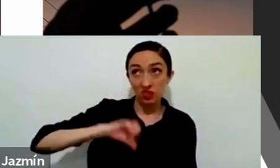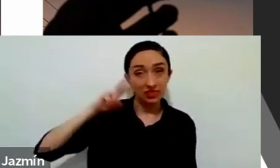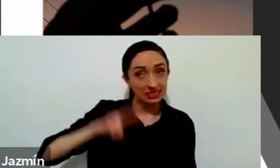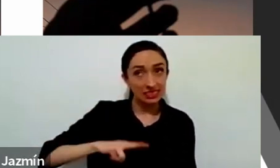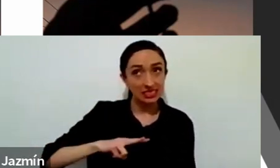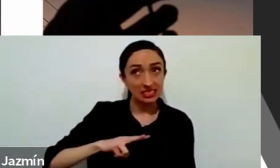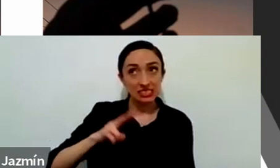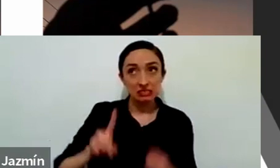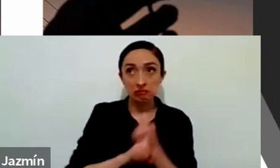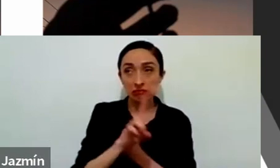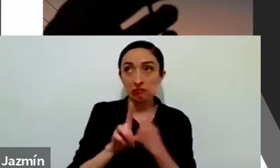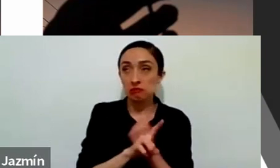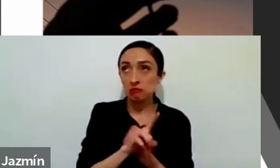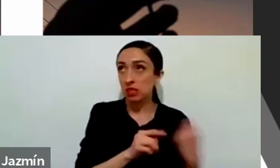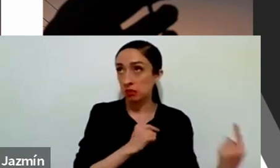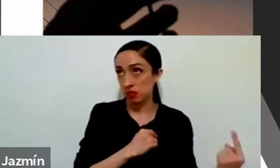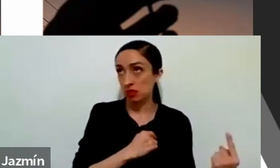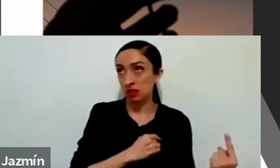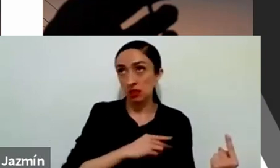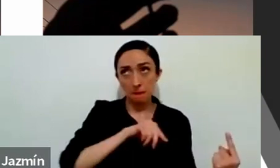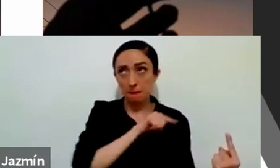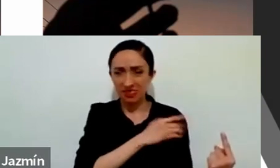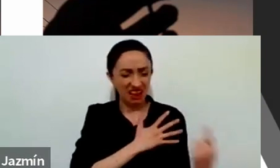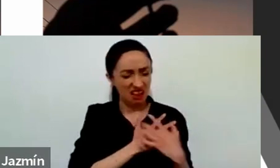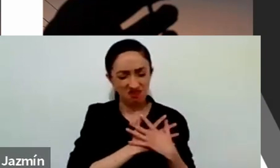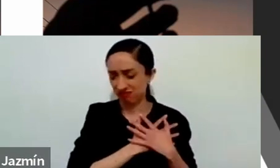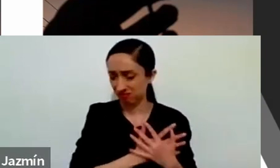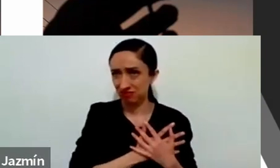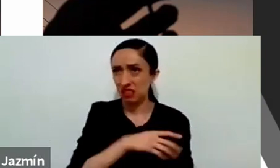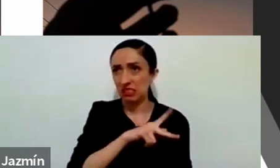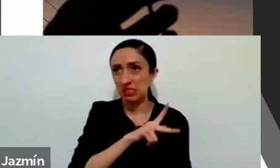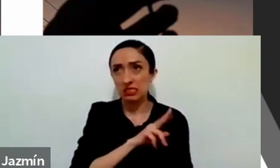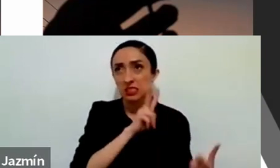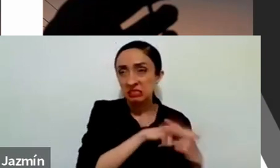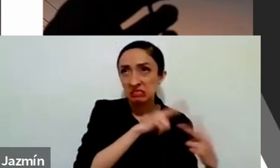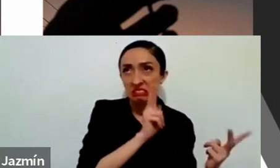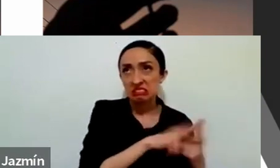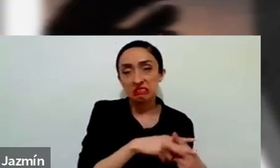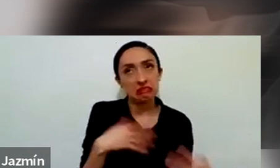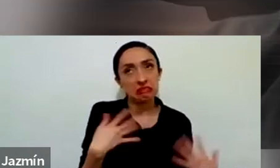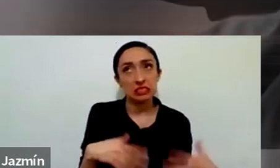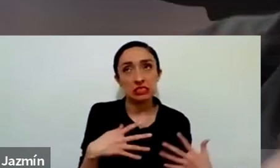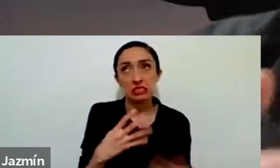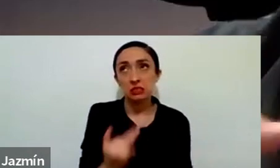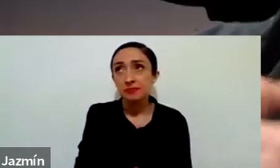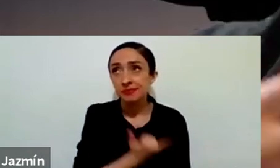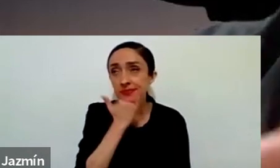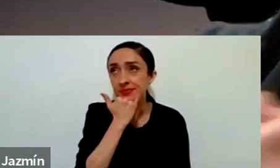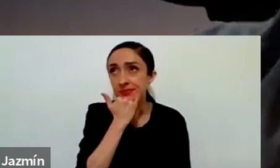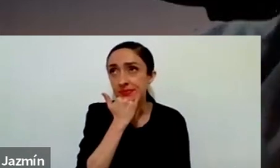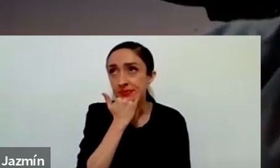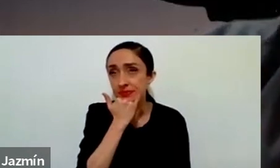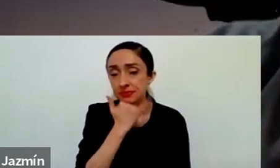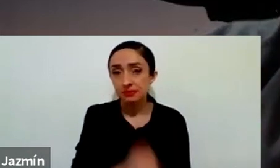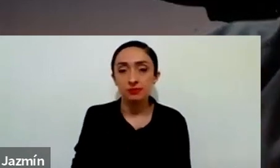de conflicto con este ser amado, ser querido, o inclusive con un desconocido. Te pido perdón. Y tener ese